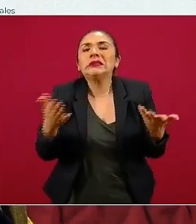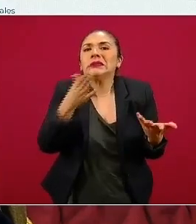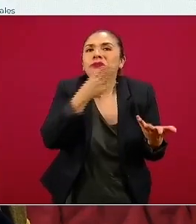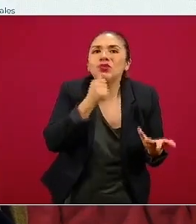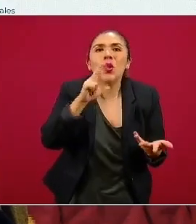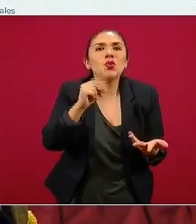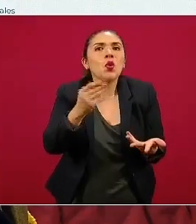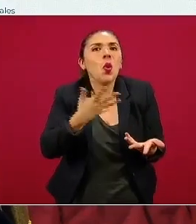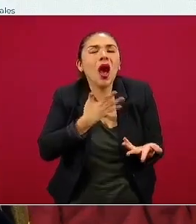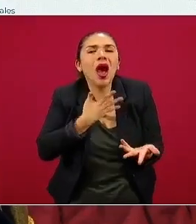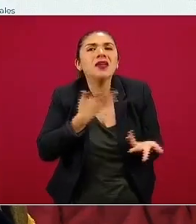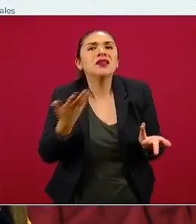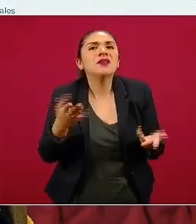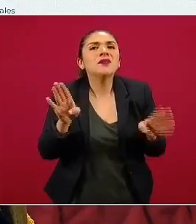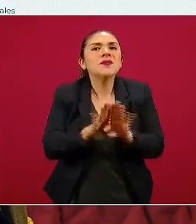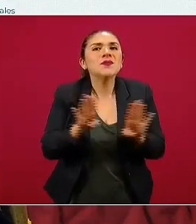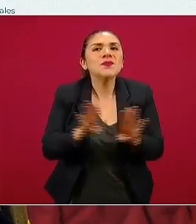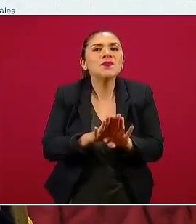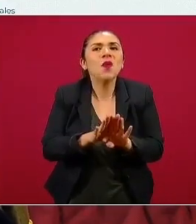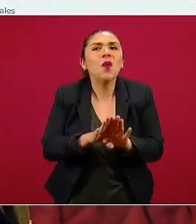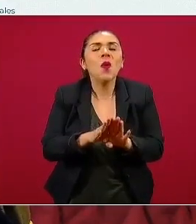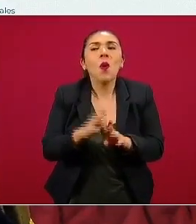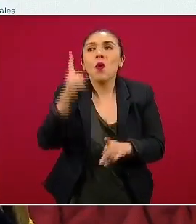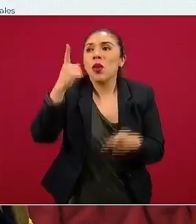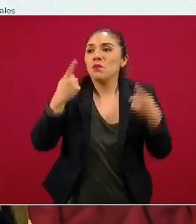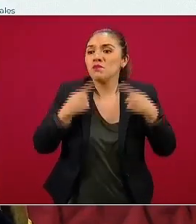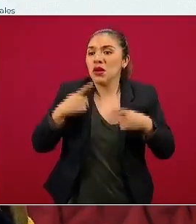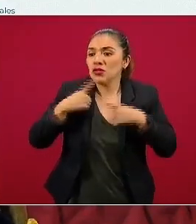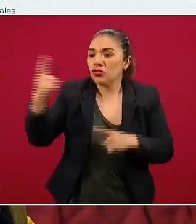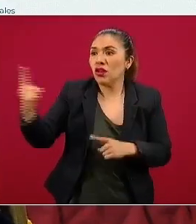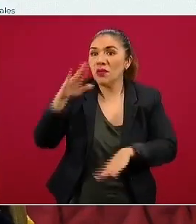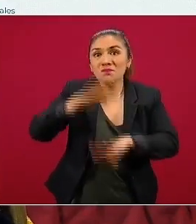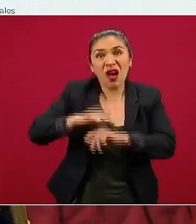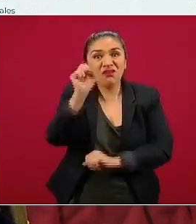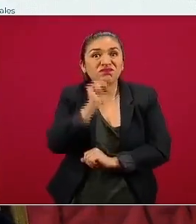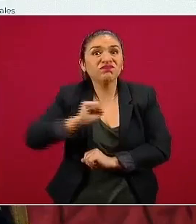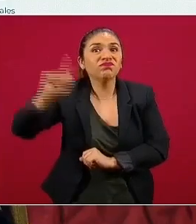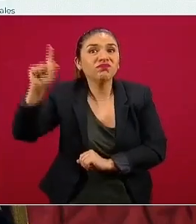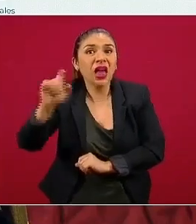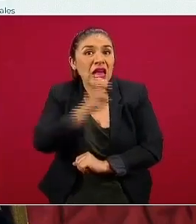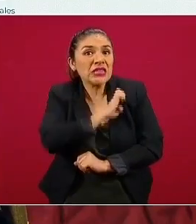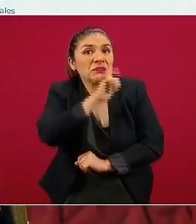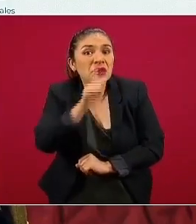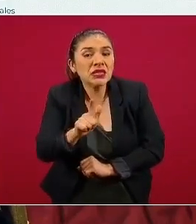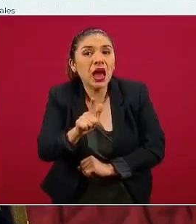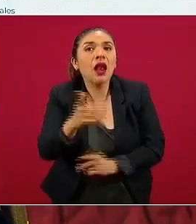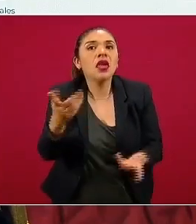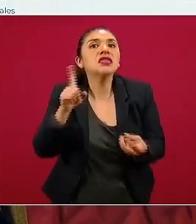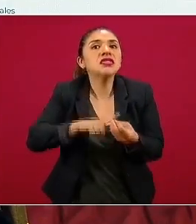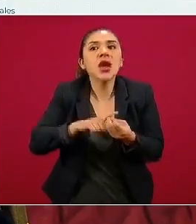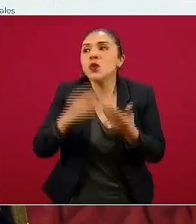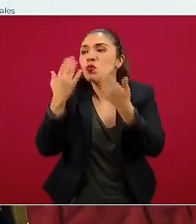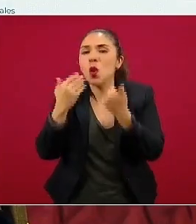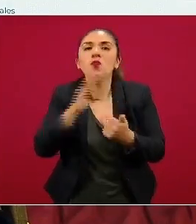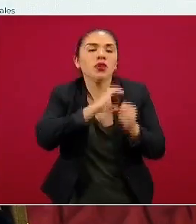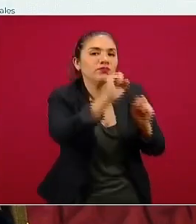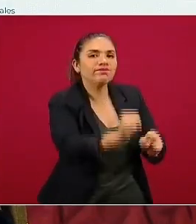disponible en un momento determinado a alguien de una alta especialidad o de una subespecialidad.